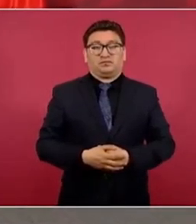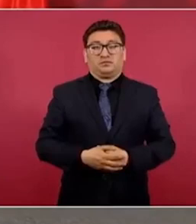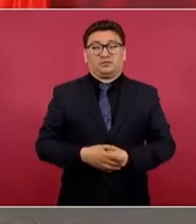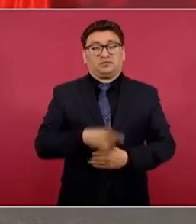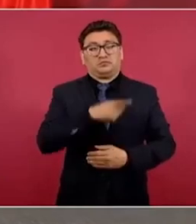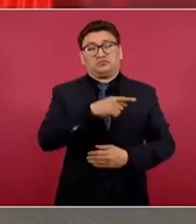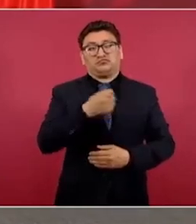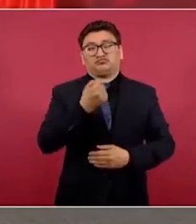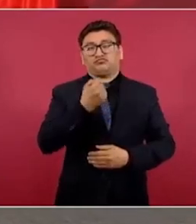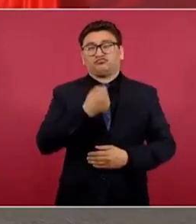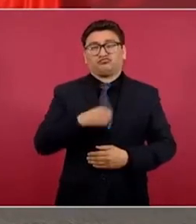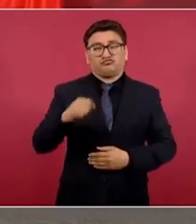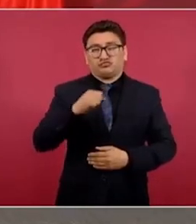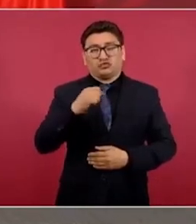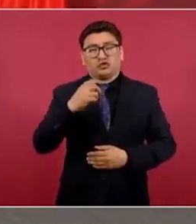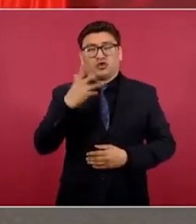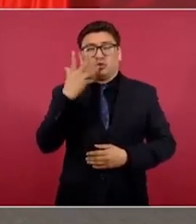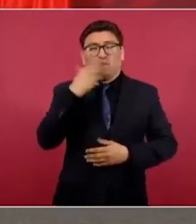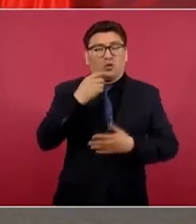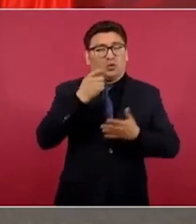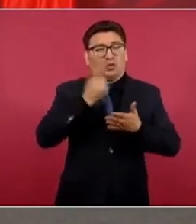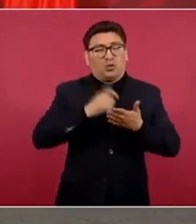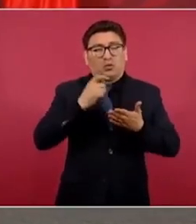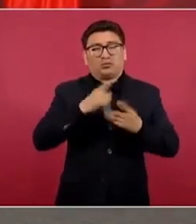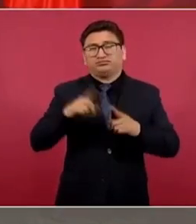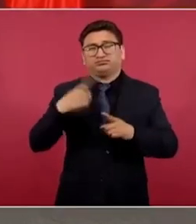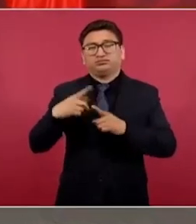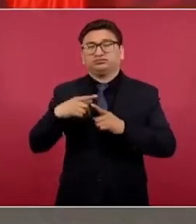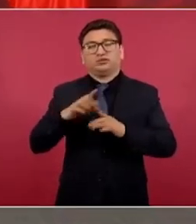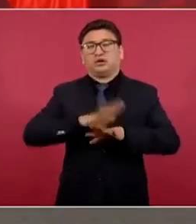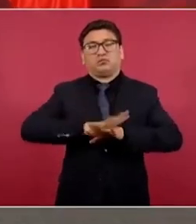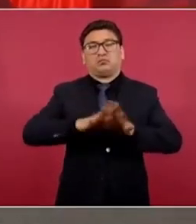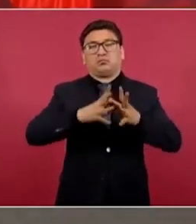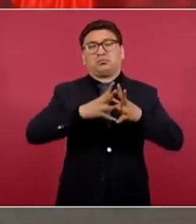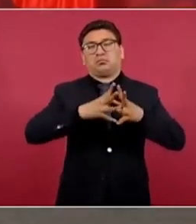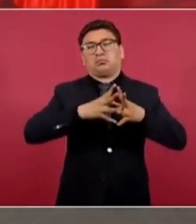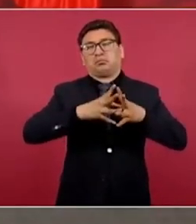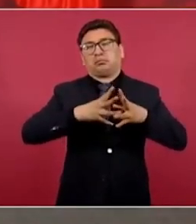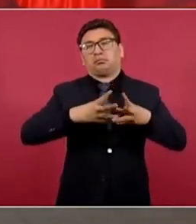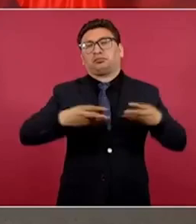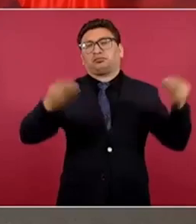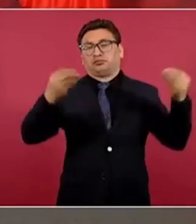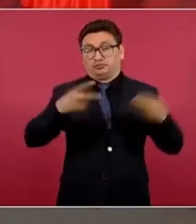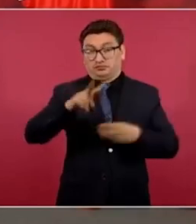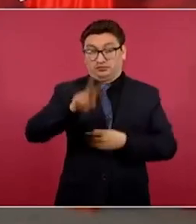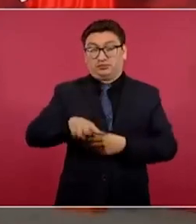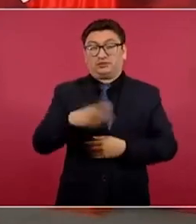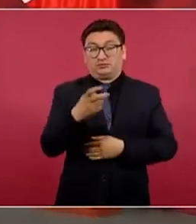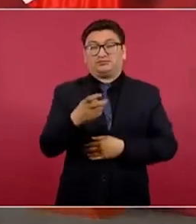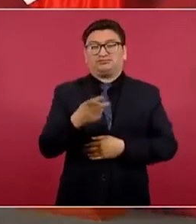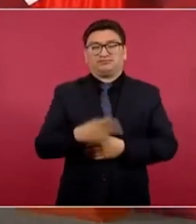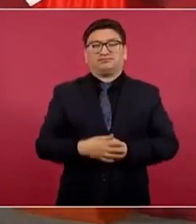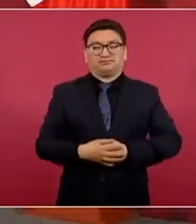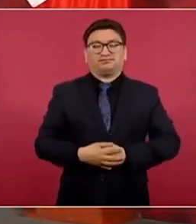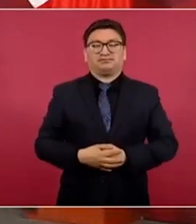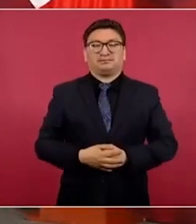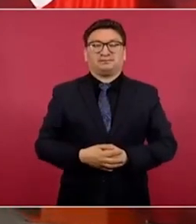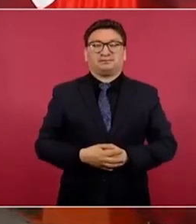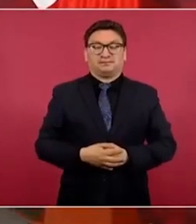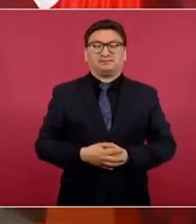eso sucede mucho.